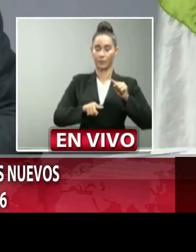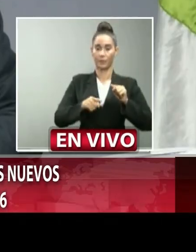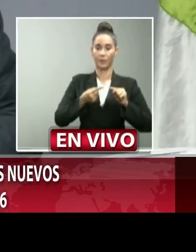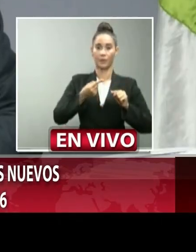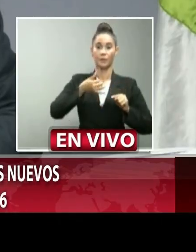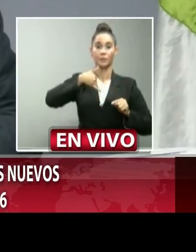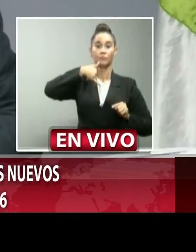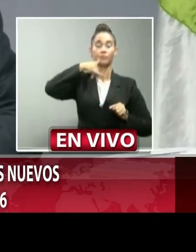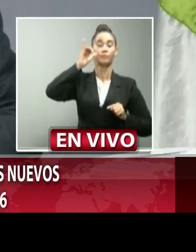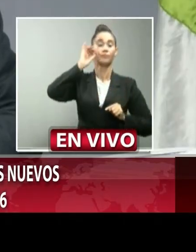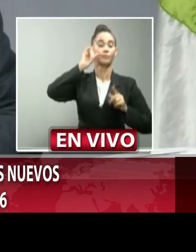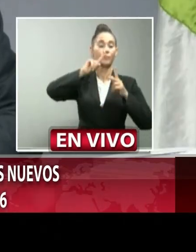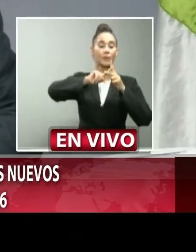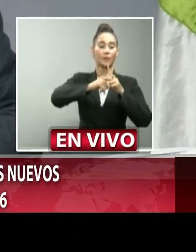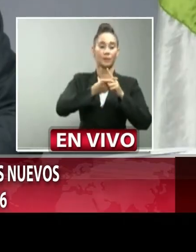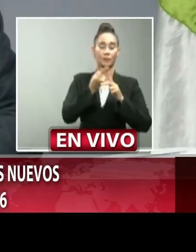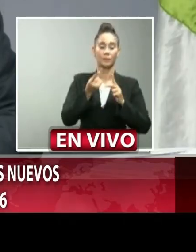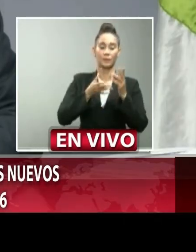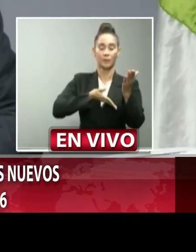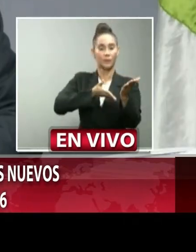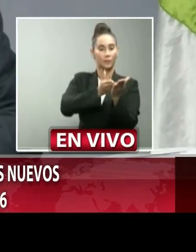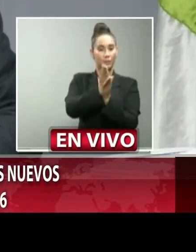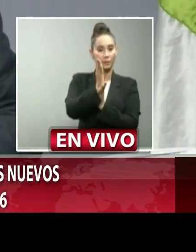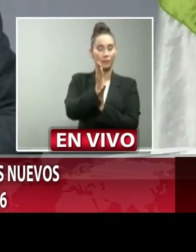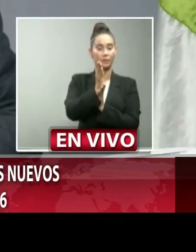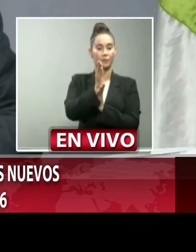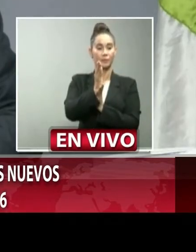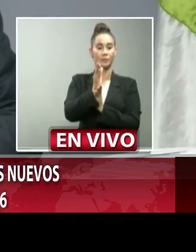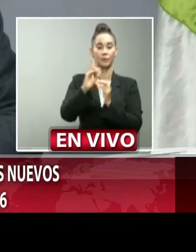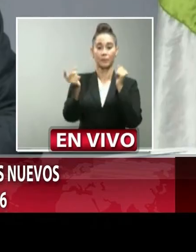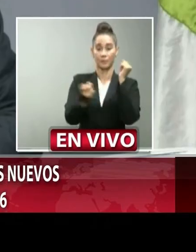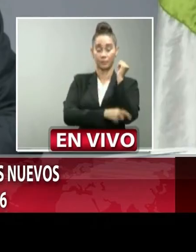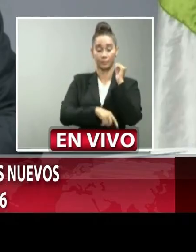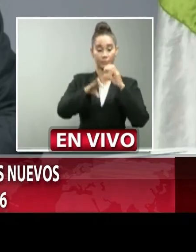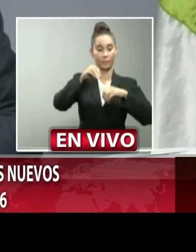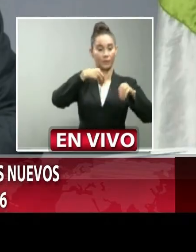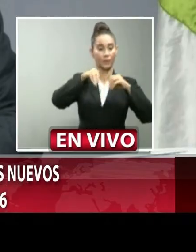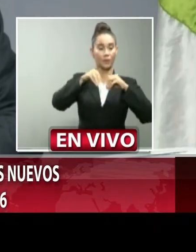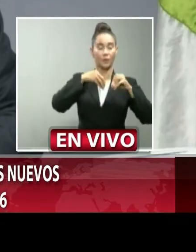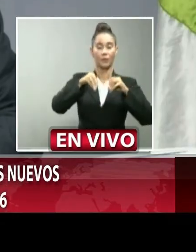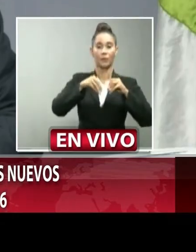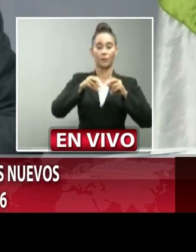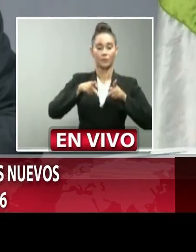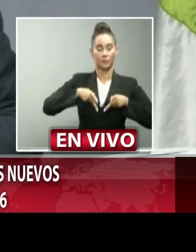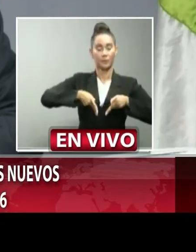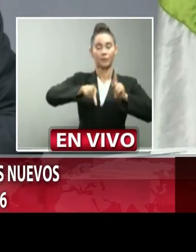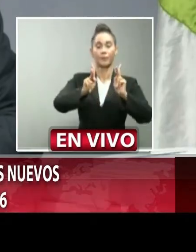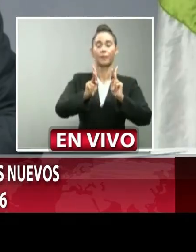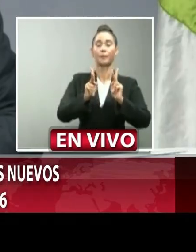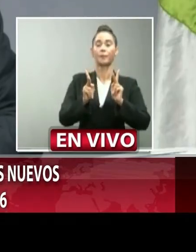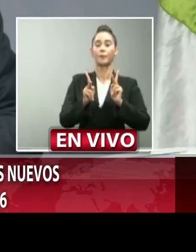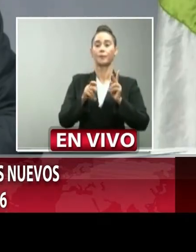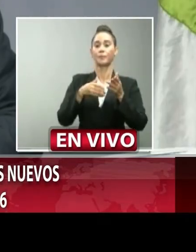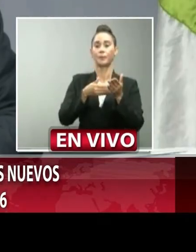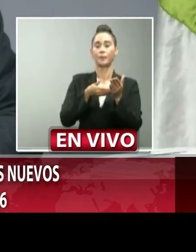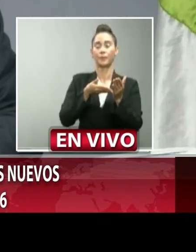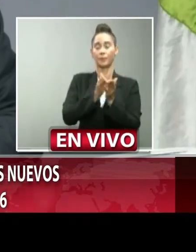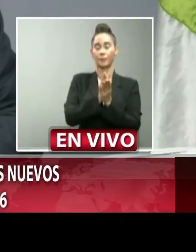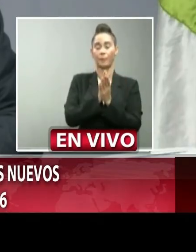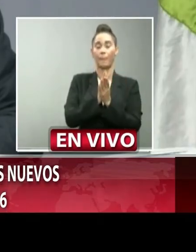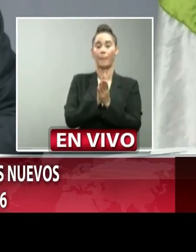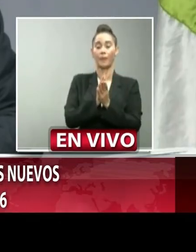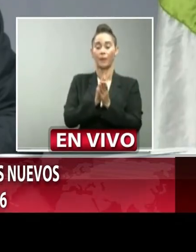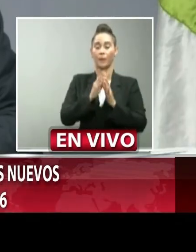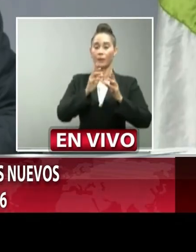hemos iniciado la intervención de los negocios que estén permitiendo la aglomeración y